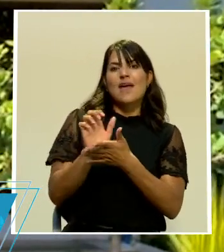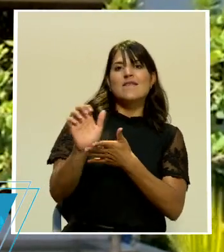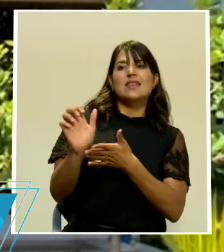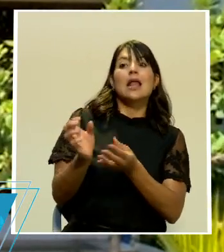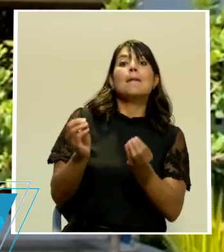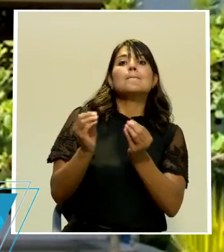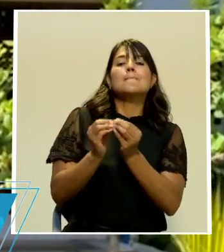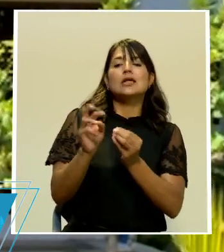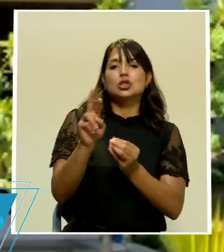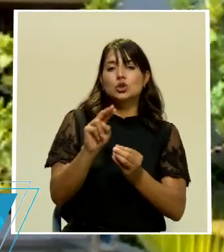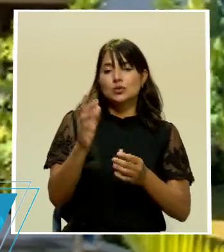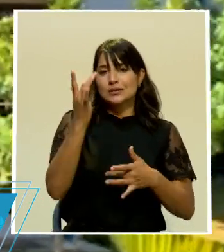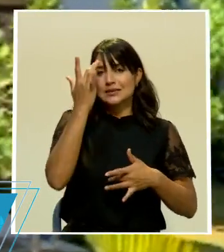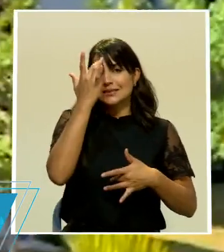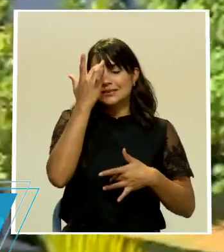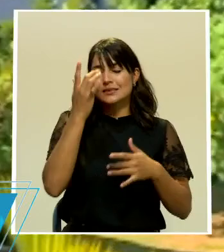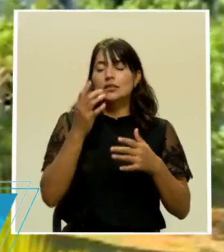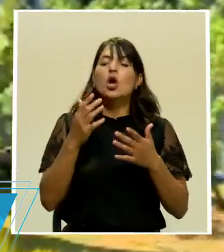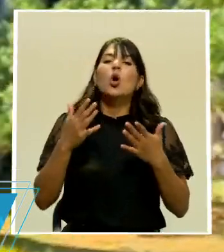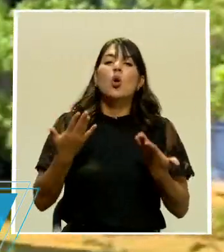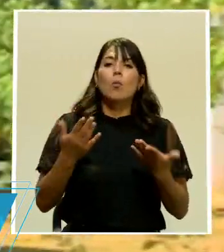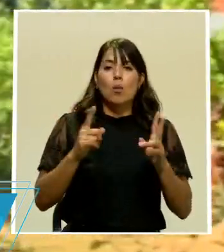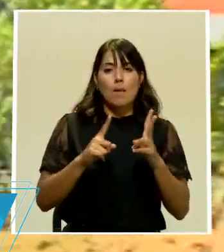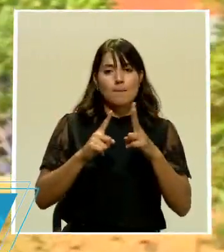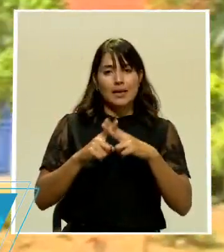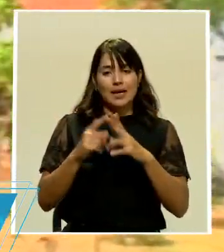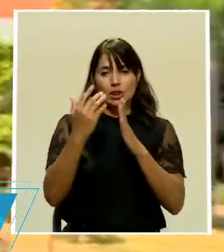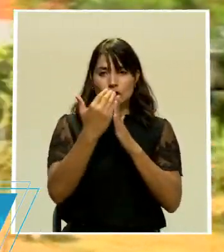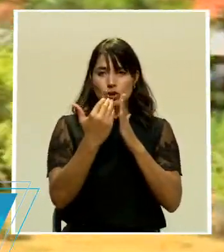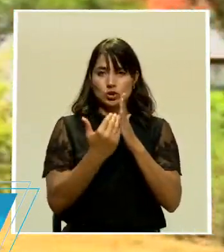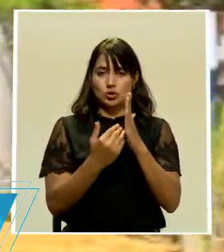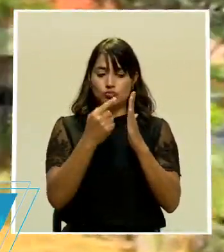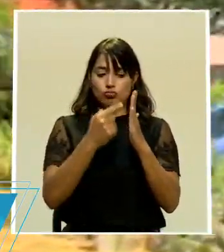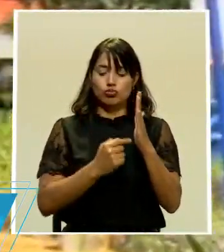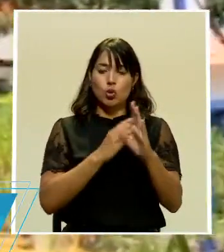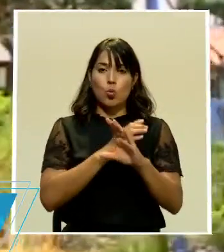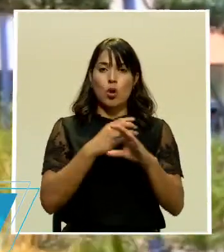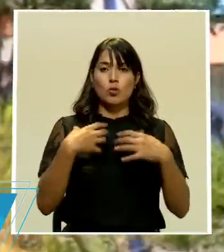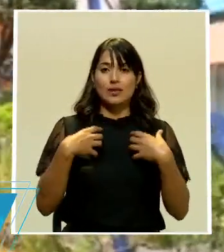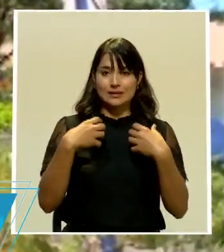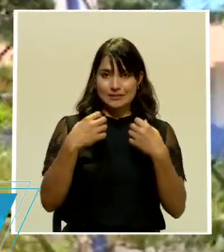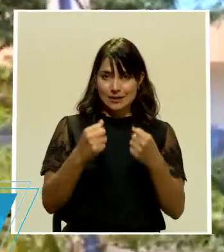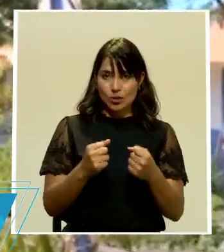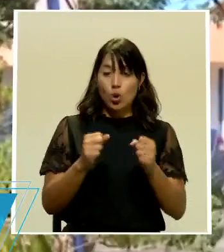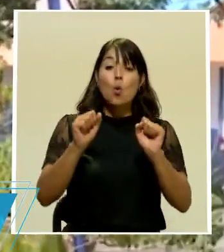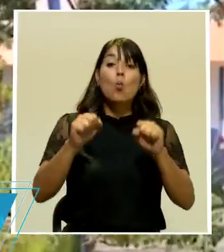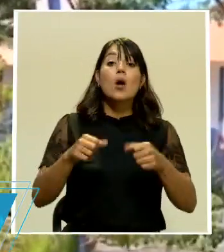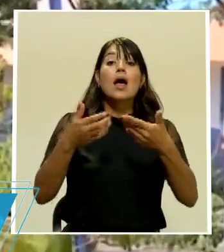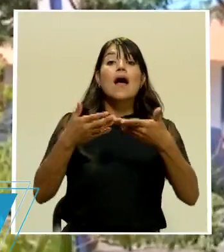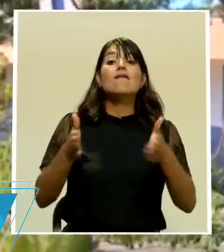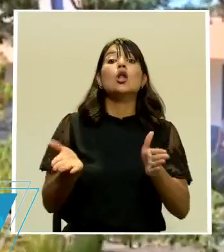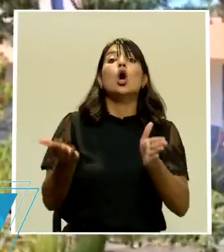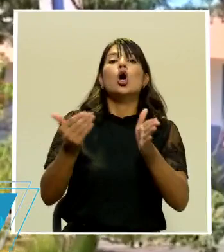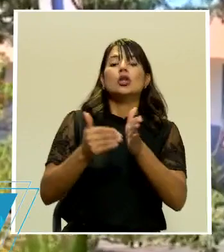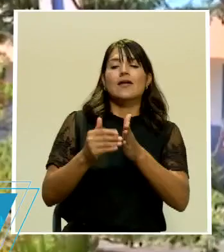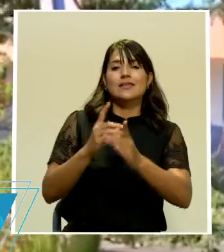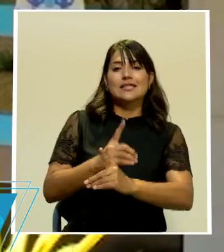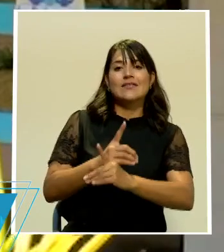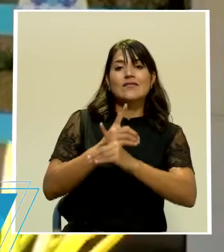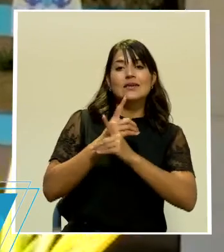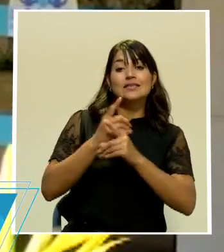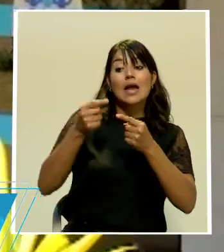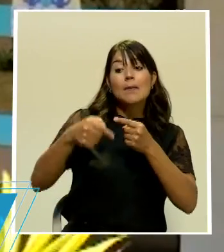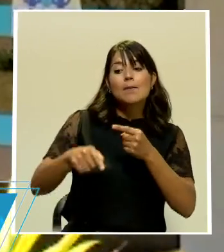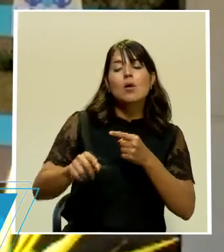mediante la aplicación de protocolos de salud las puertas de la defensoría estarán abiertas nuevamente el